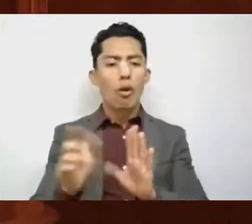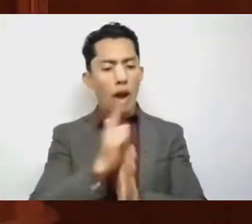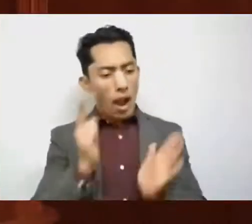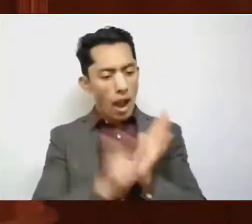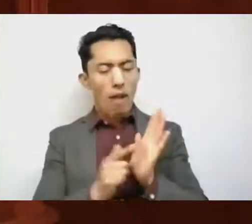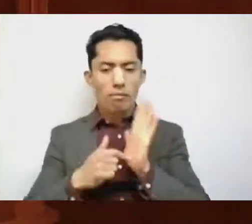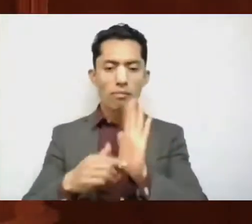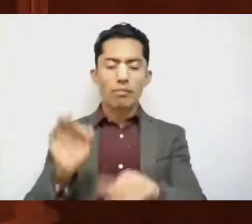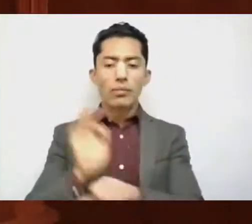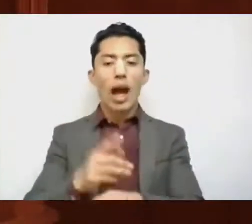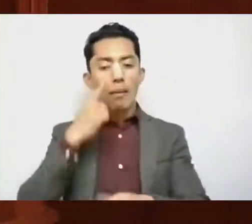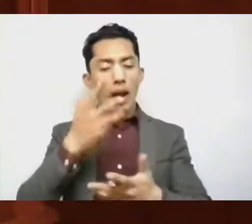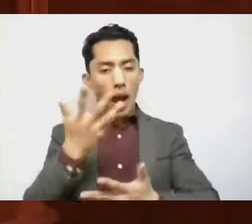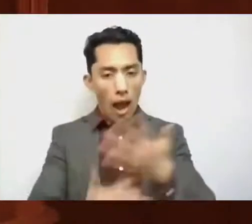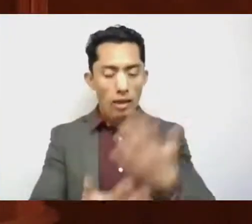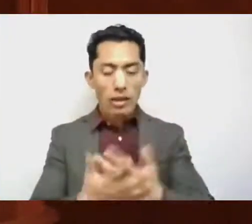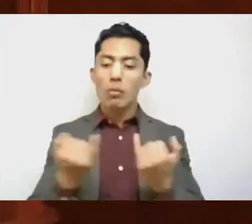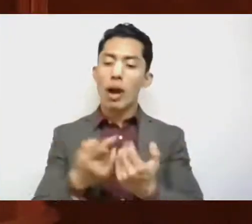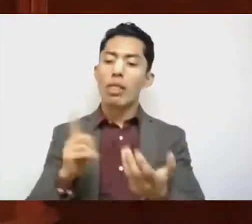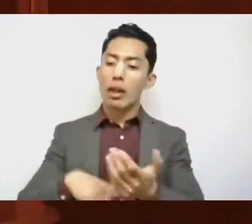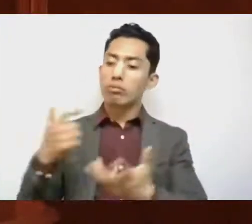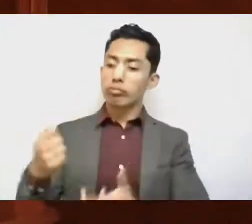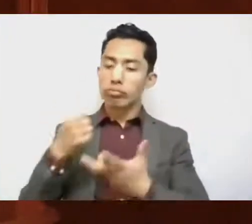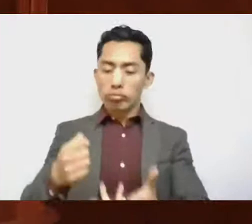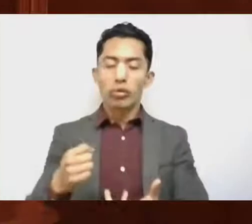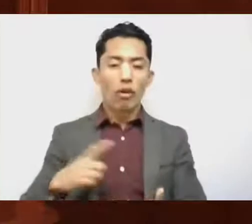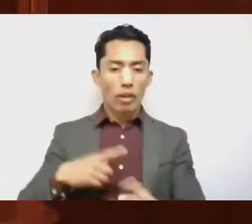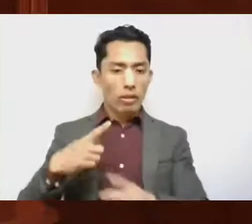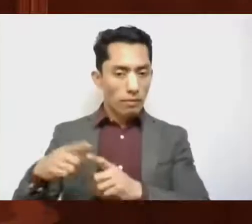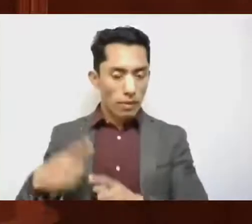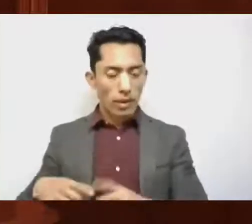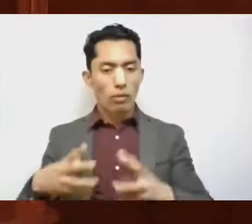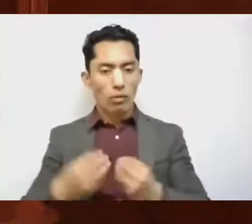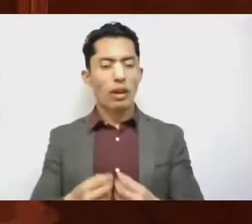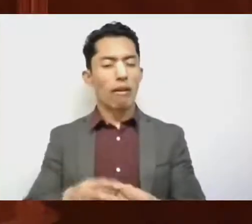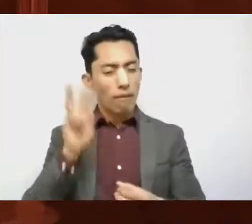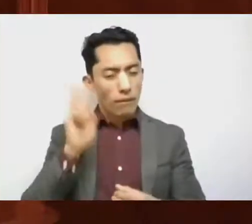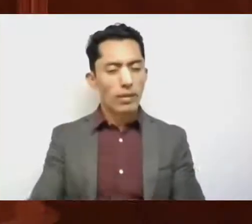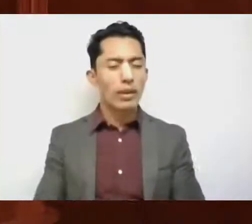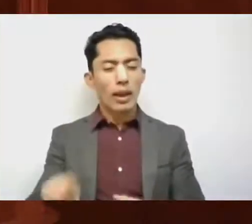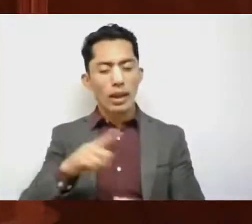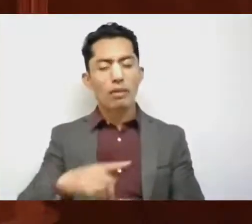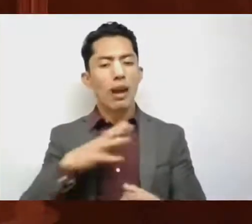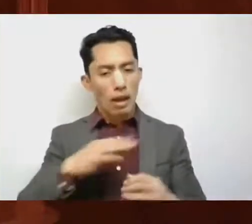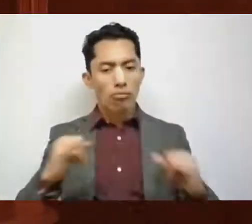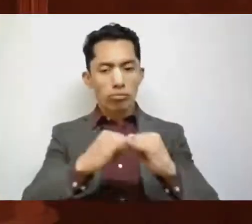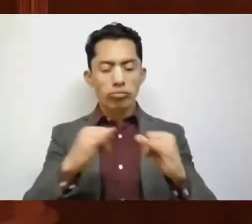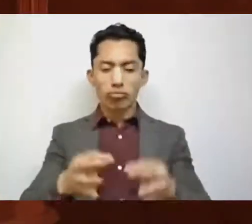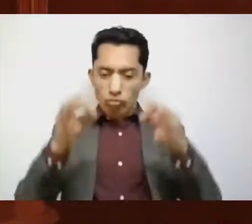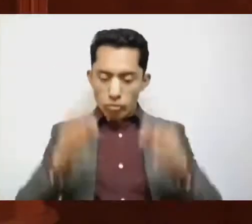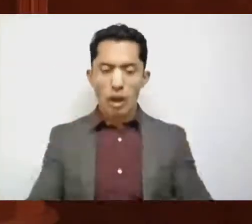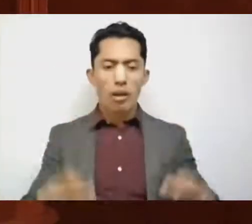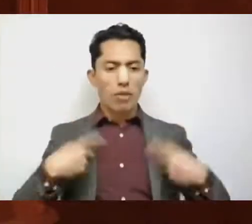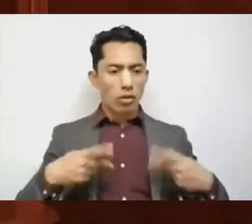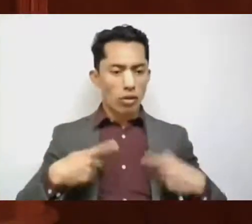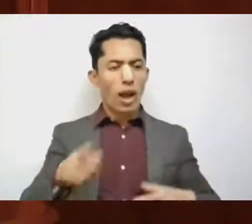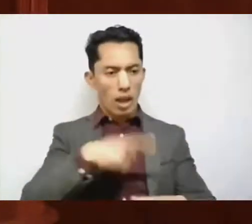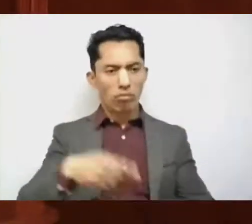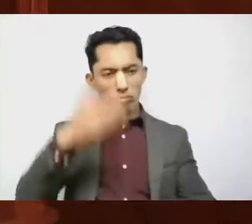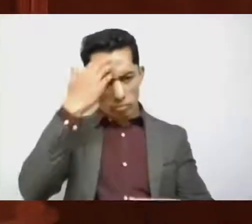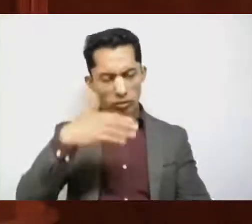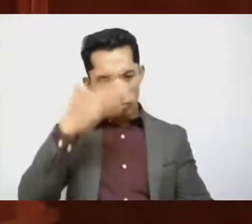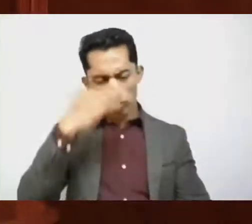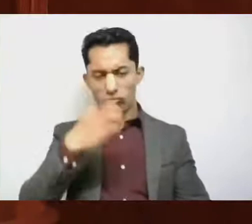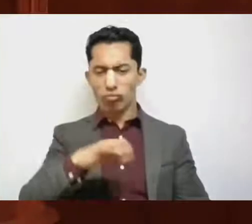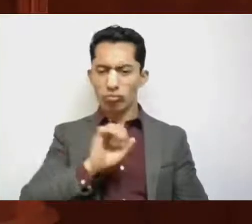en la acción y presupuesto de la administración pública, asegurando que se encuentren con instancias dignas, personal capacitado, así como la